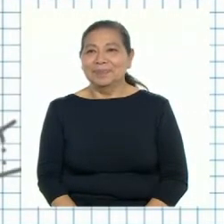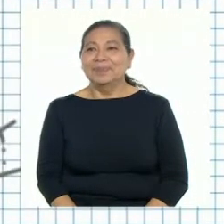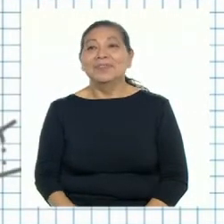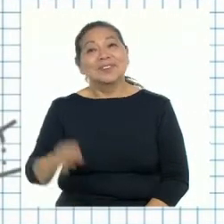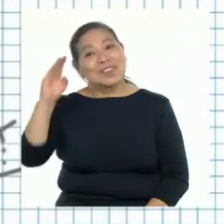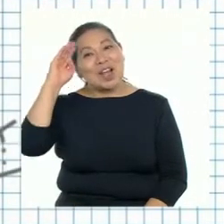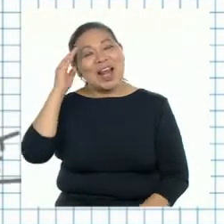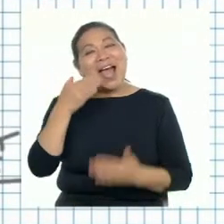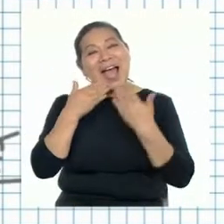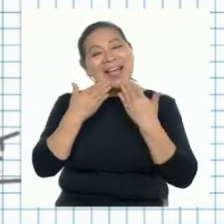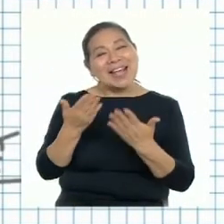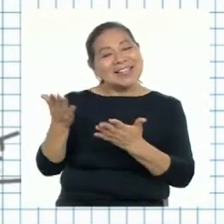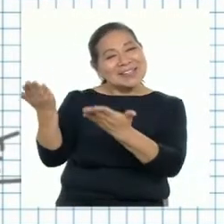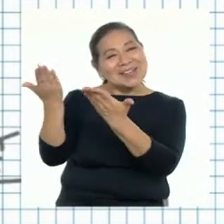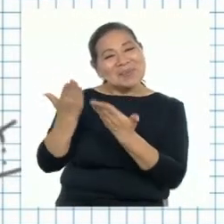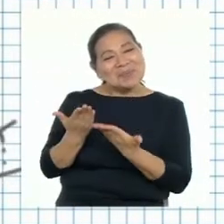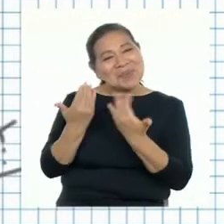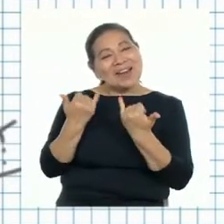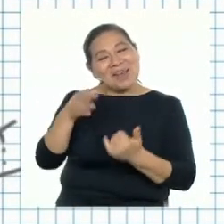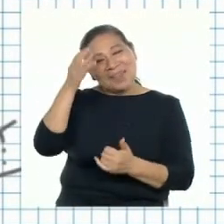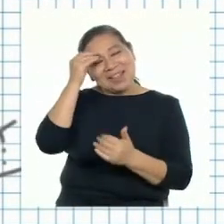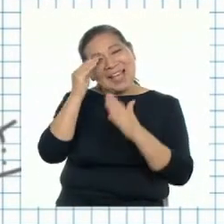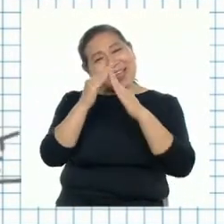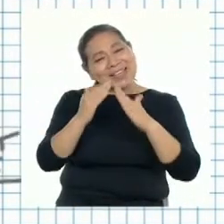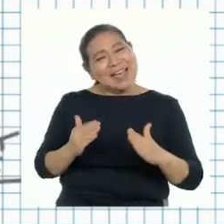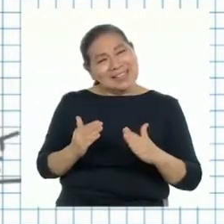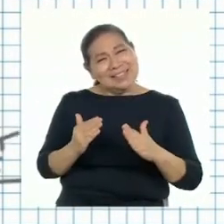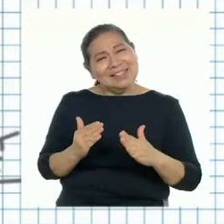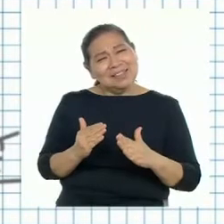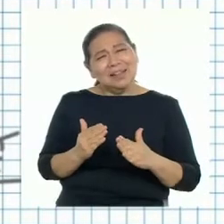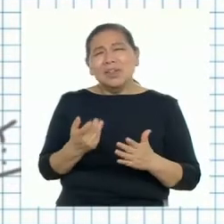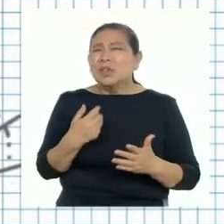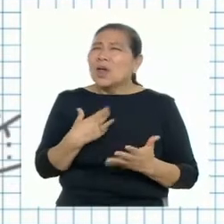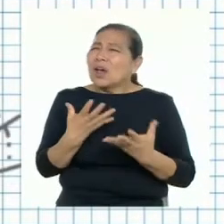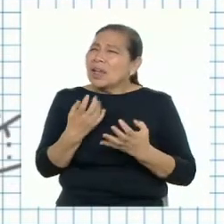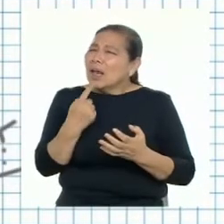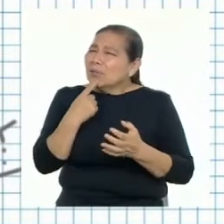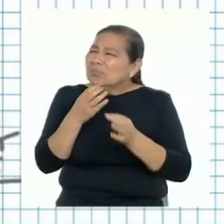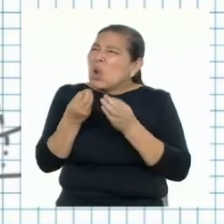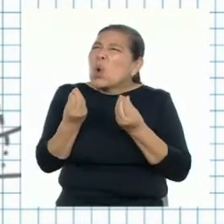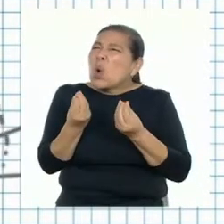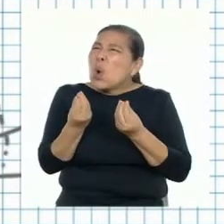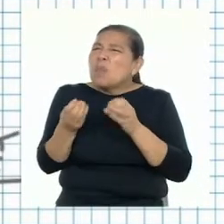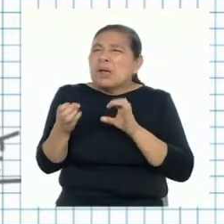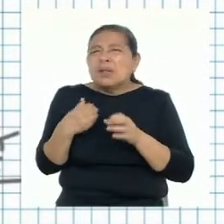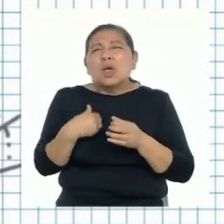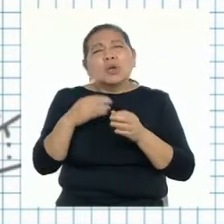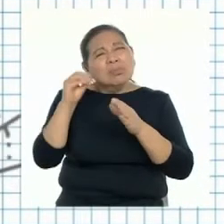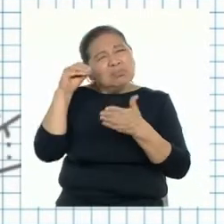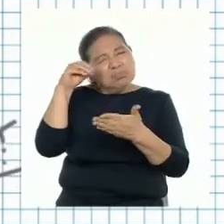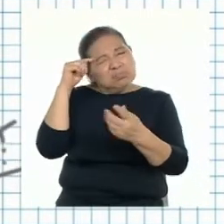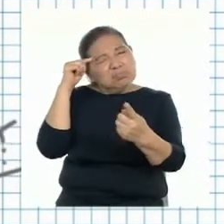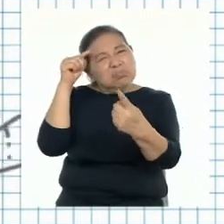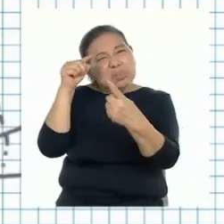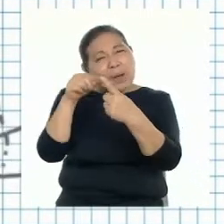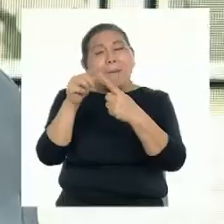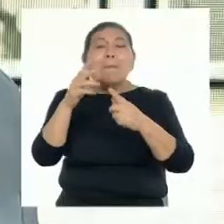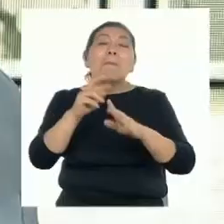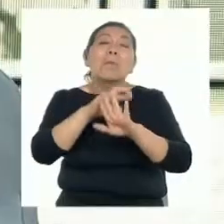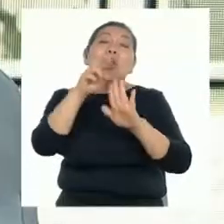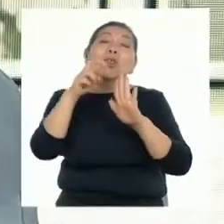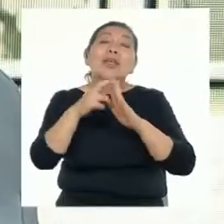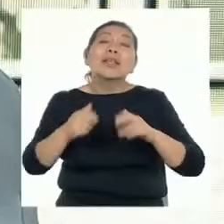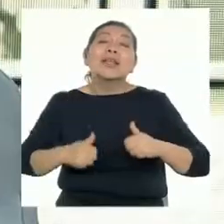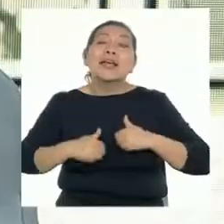Hola, muchas gracias por acompañarnos en Aprenda en Casa. Algo que nos da mucha curiosidad es saber cómo sé que estoy cumpliendo con mi proyecto de vida.